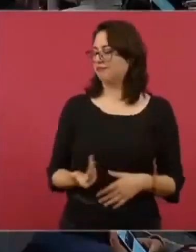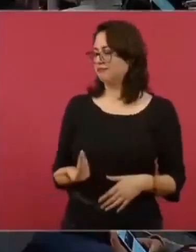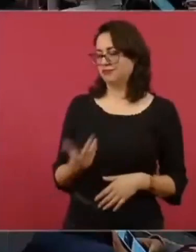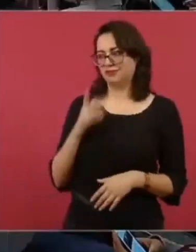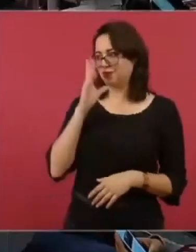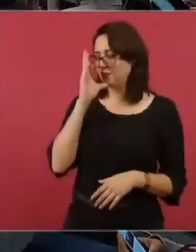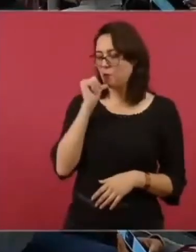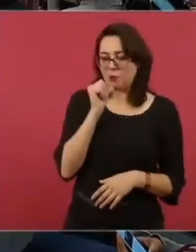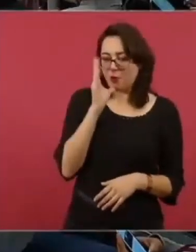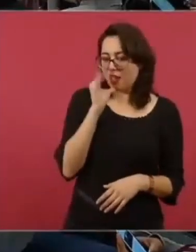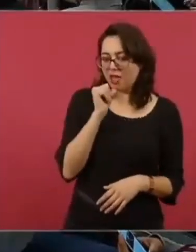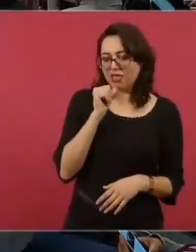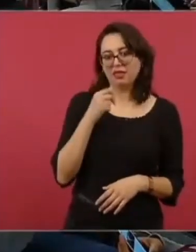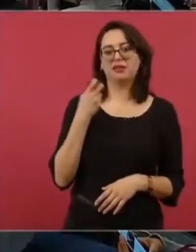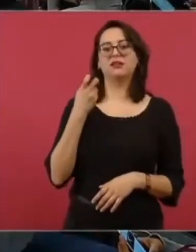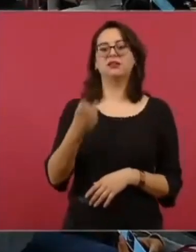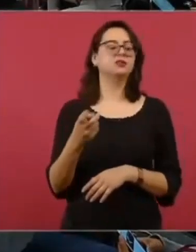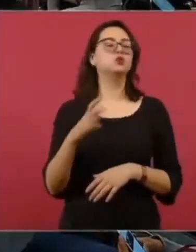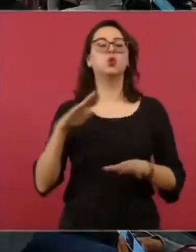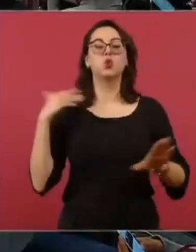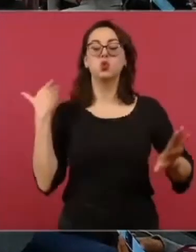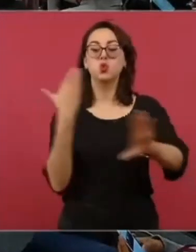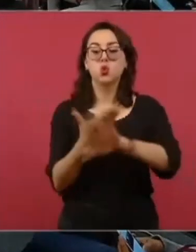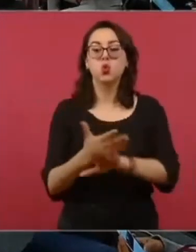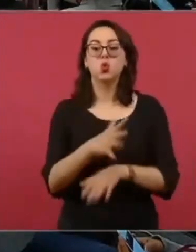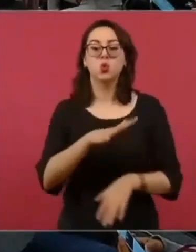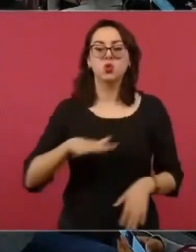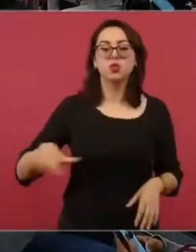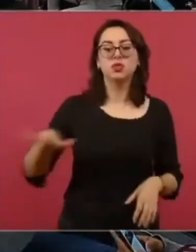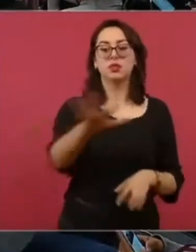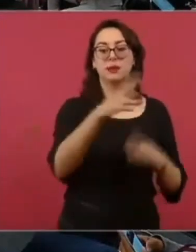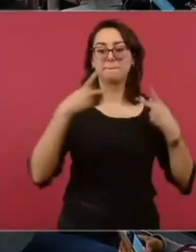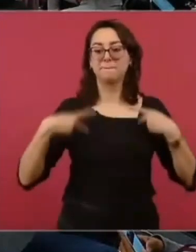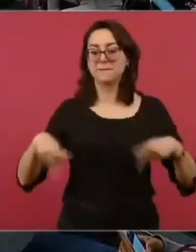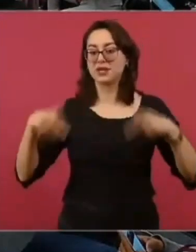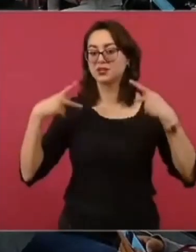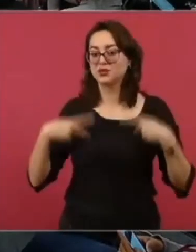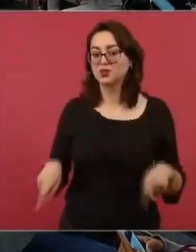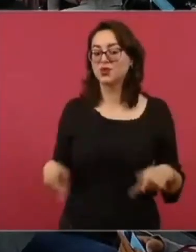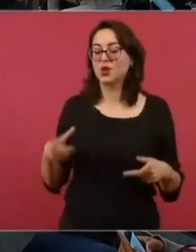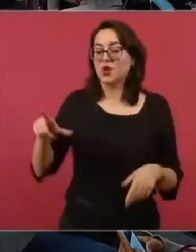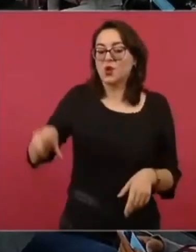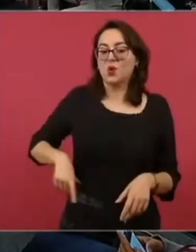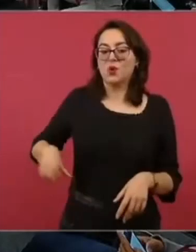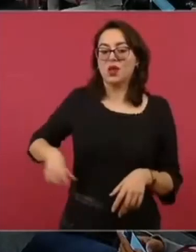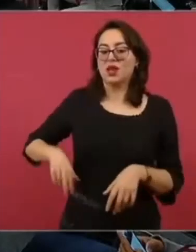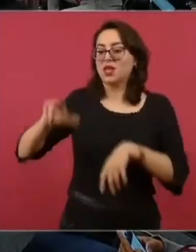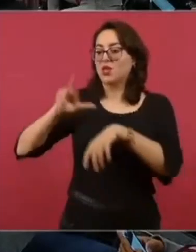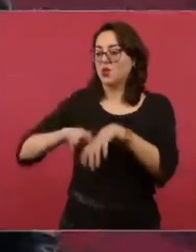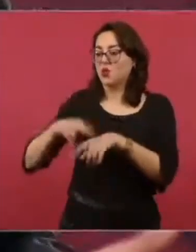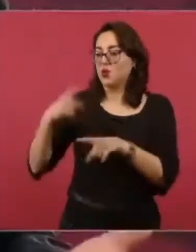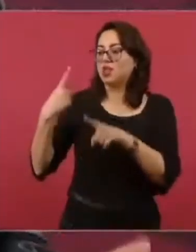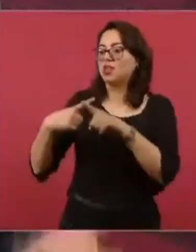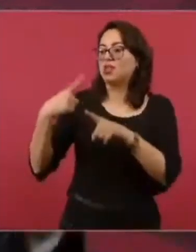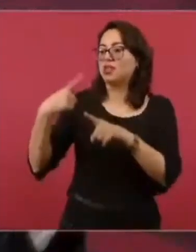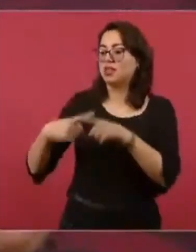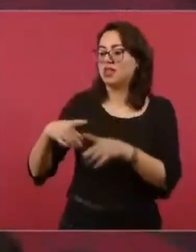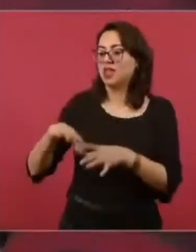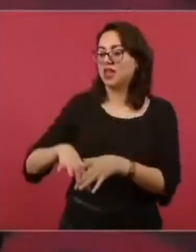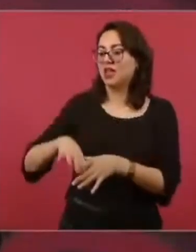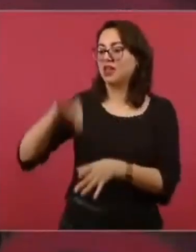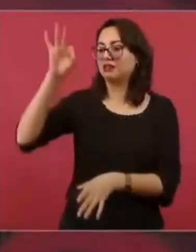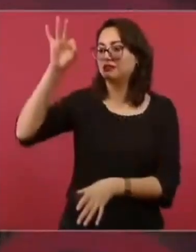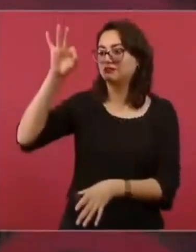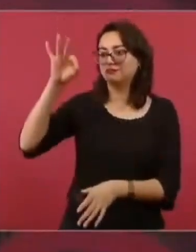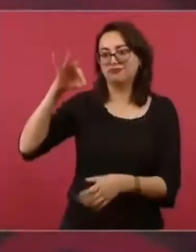Si en Nuevo León se votó por el gobernador, pues, lo tienen que